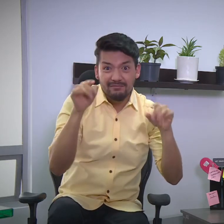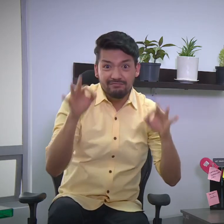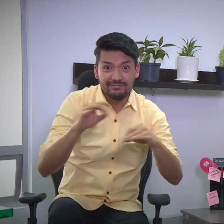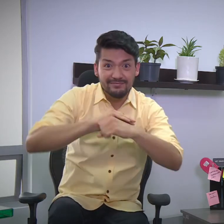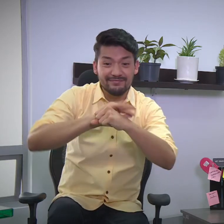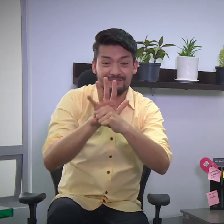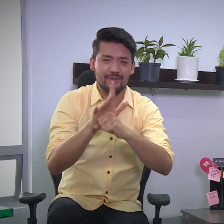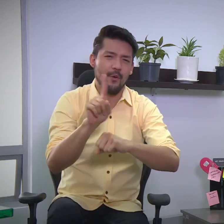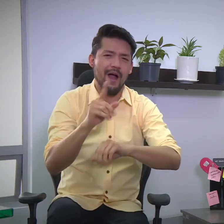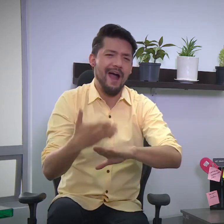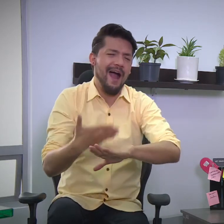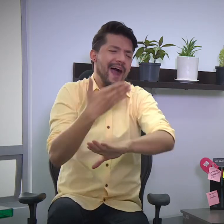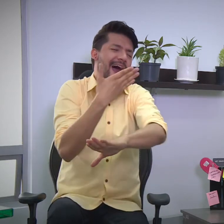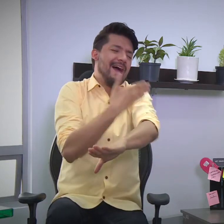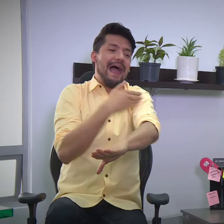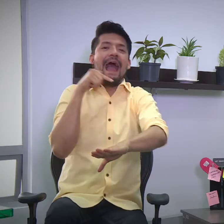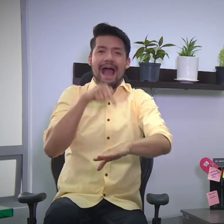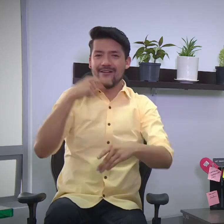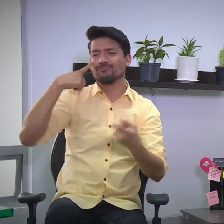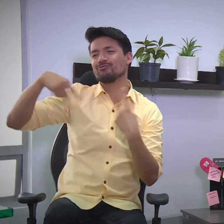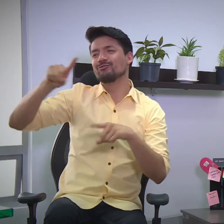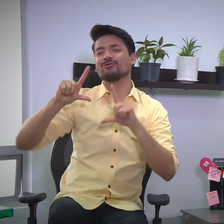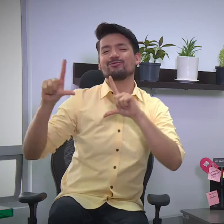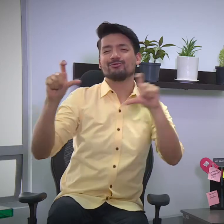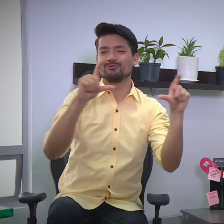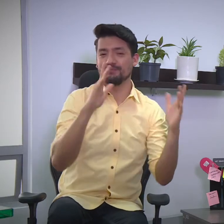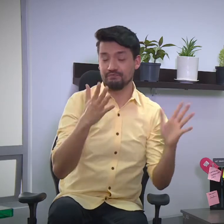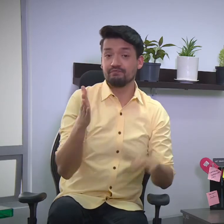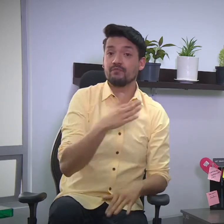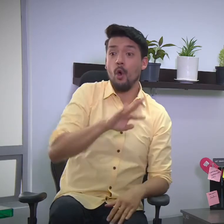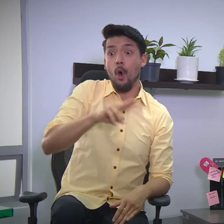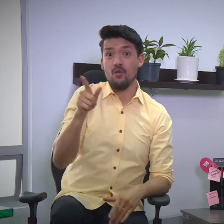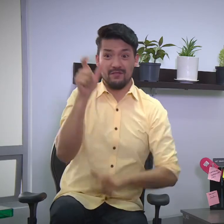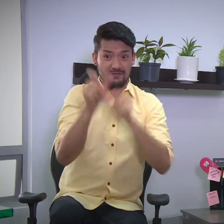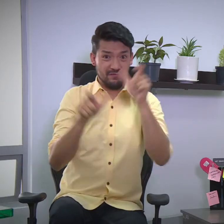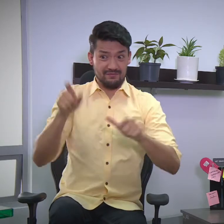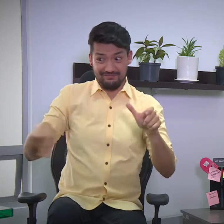aclaremos que estamos hablando desde antes de esta pandemia, por supuesto.